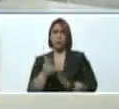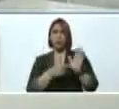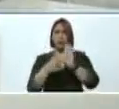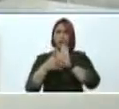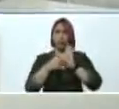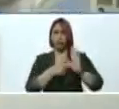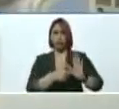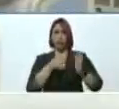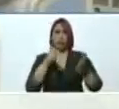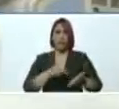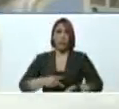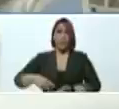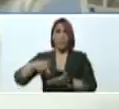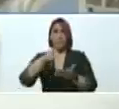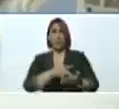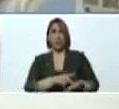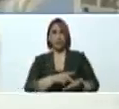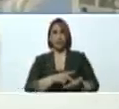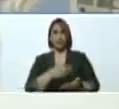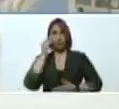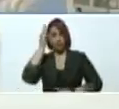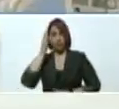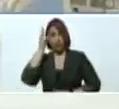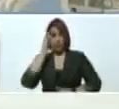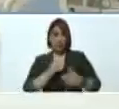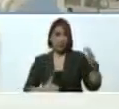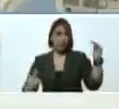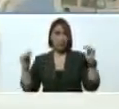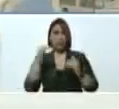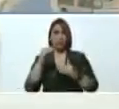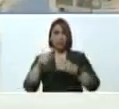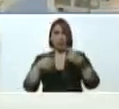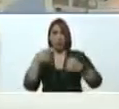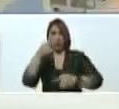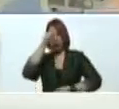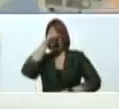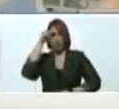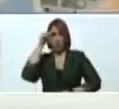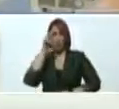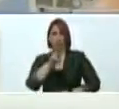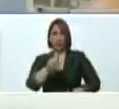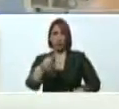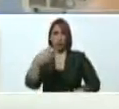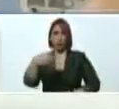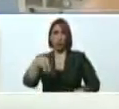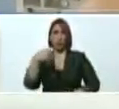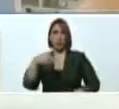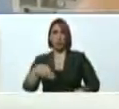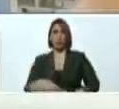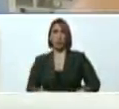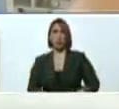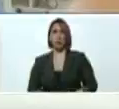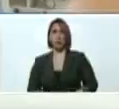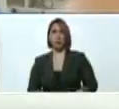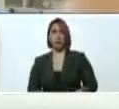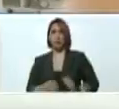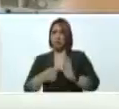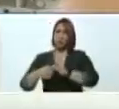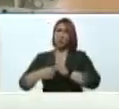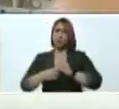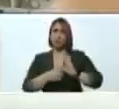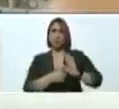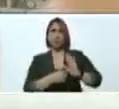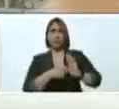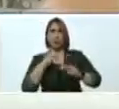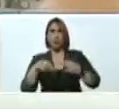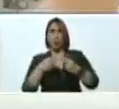participación y de conciencia superior el próximo domingo 21 de noviembre le vamos a dar una lección que no